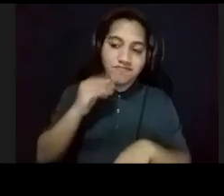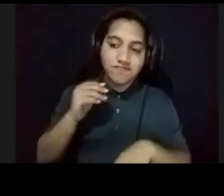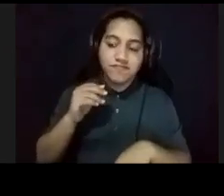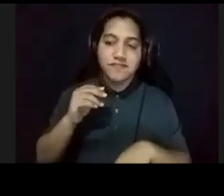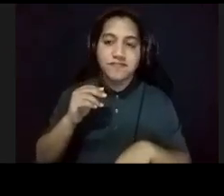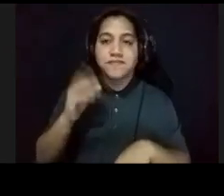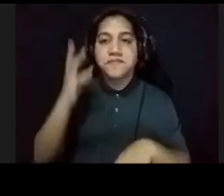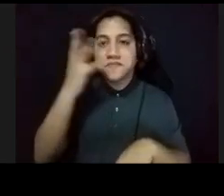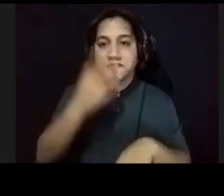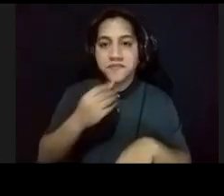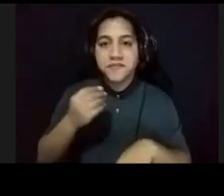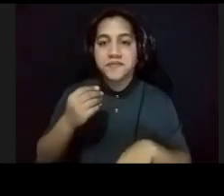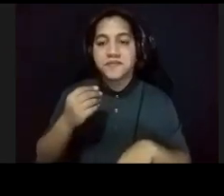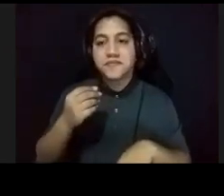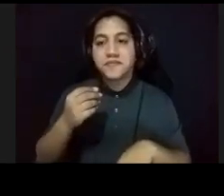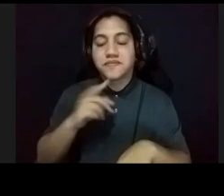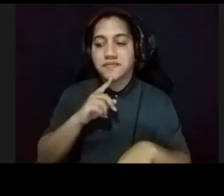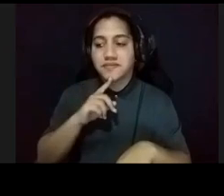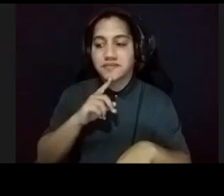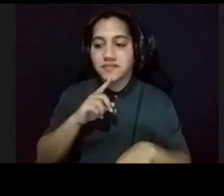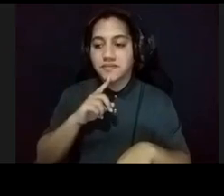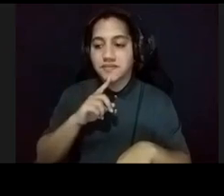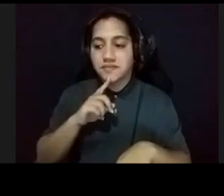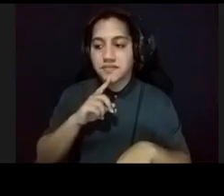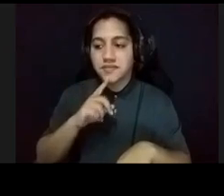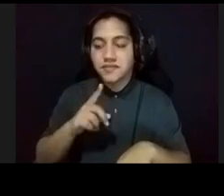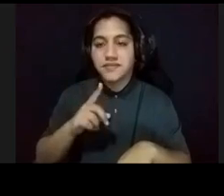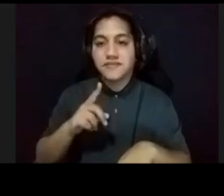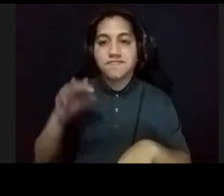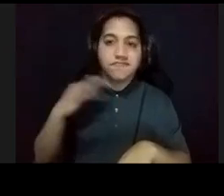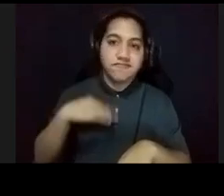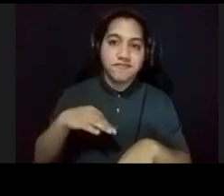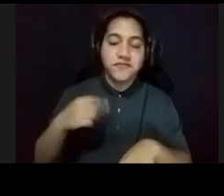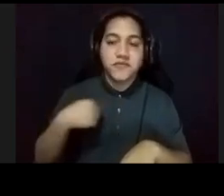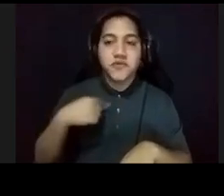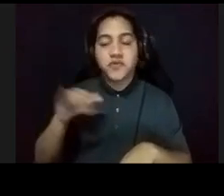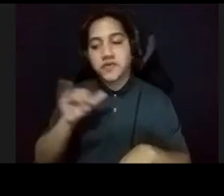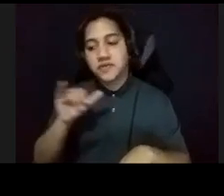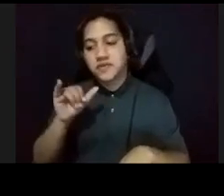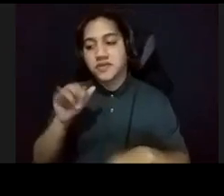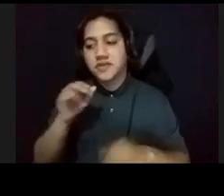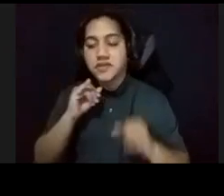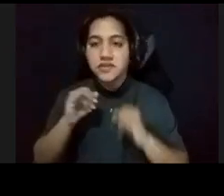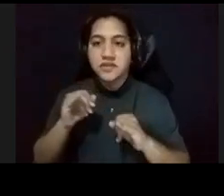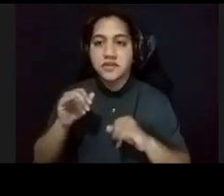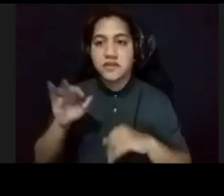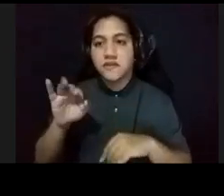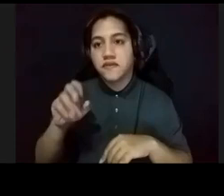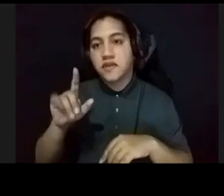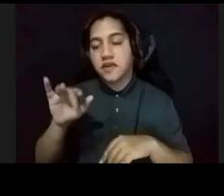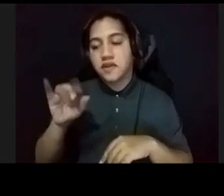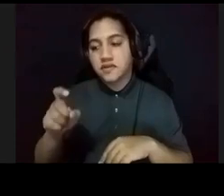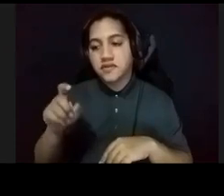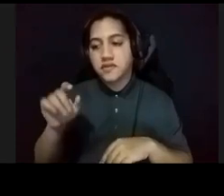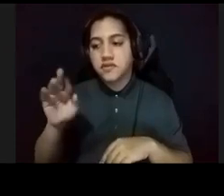hermosa, y de verdad que, es un privilegio, y yo también, entrevisté a don Félix Rodríguez Báez,